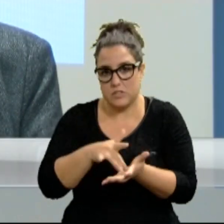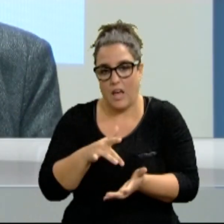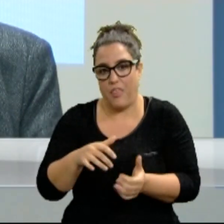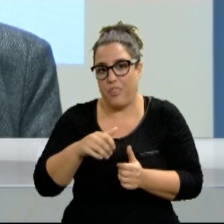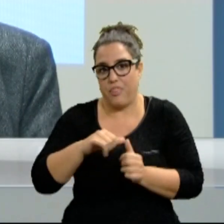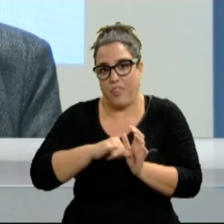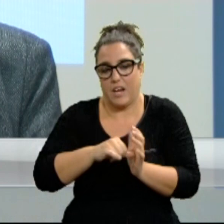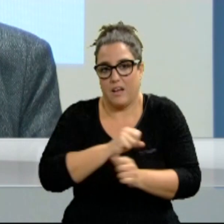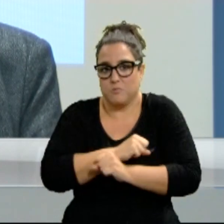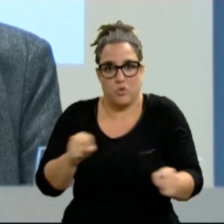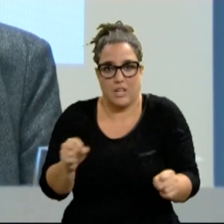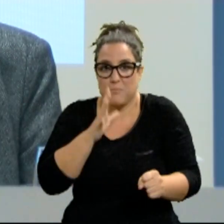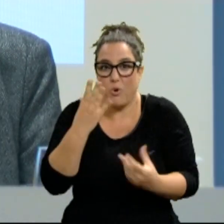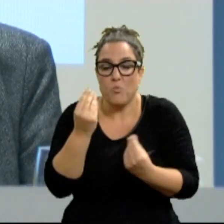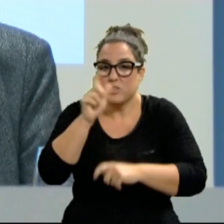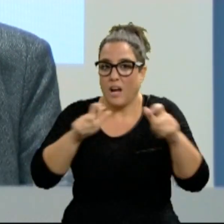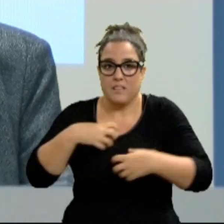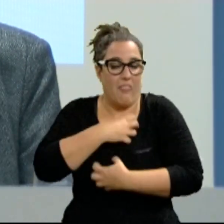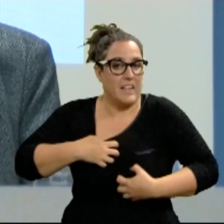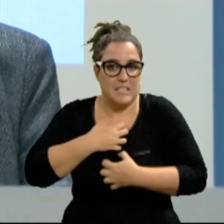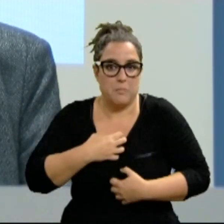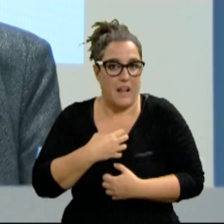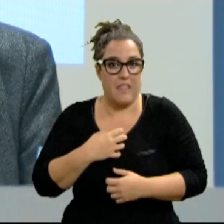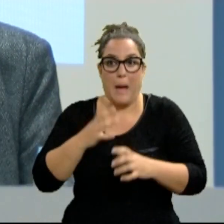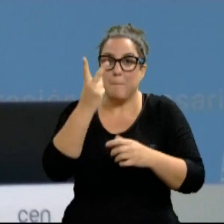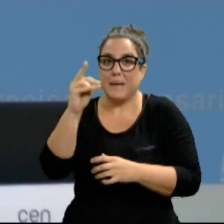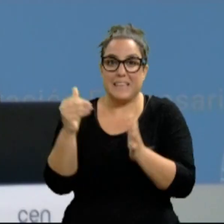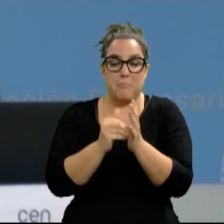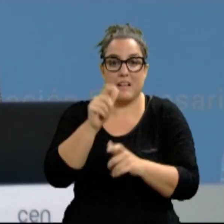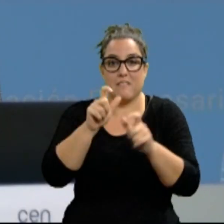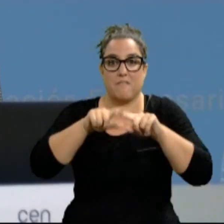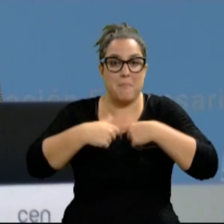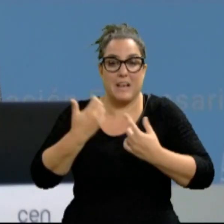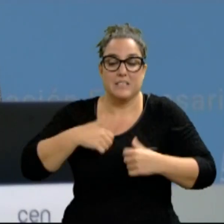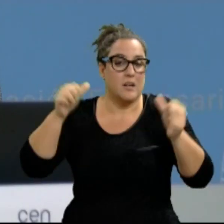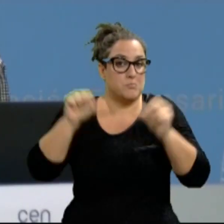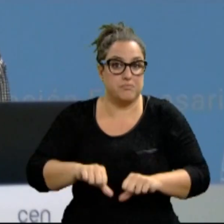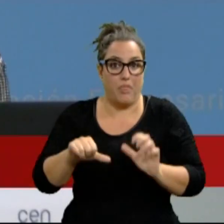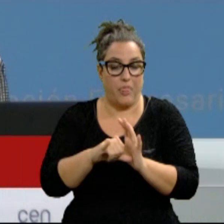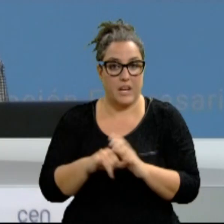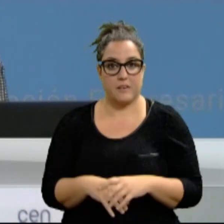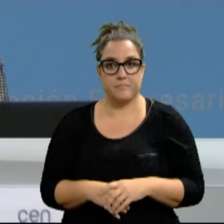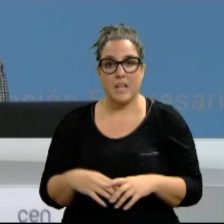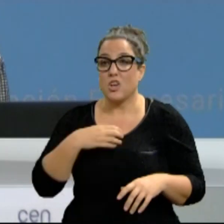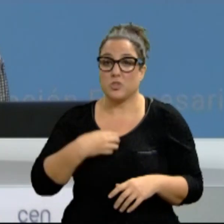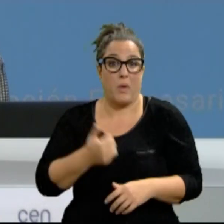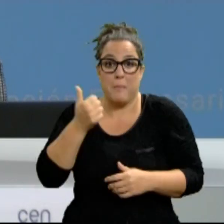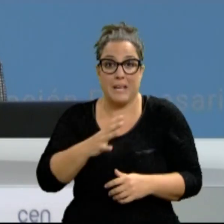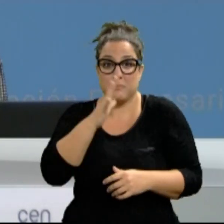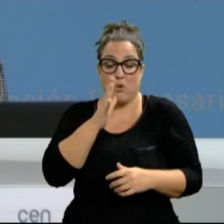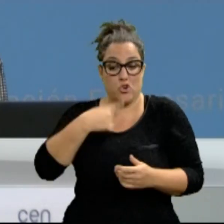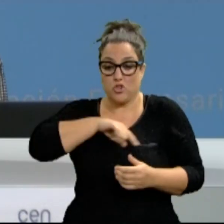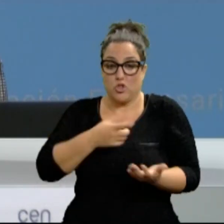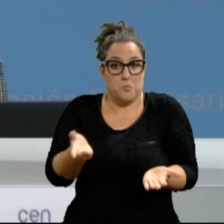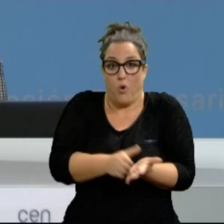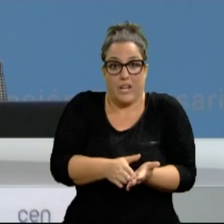Tenemos a gente desesperada, a 20.000 familias al borde de la quiebra. De verdad que es inviable. Ayuda porque nos vamos a morir,